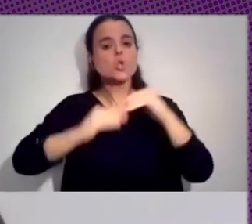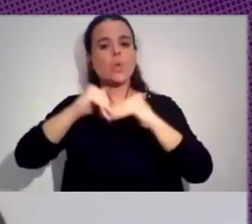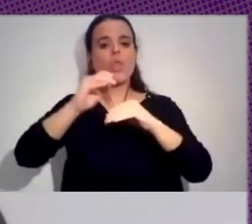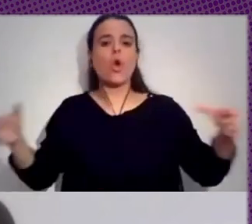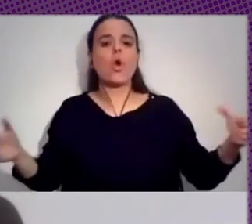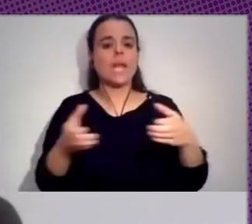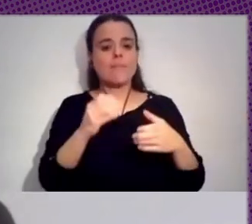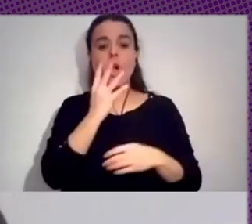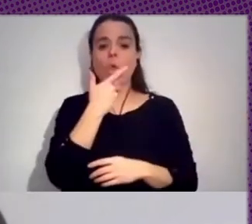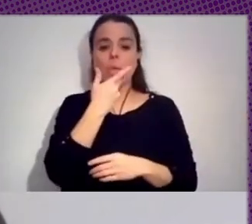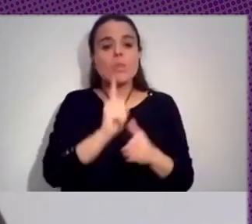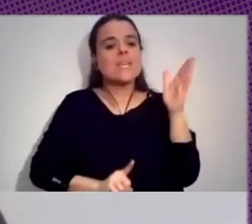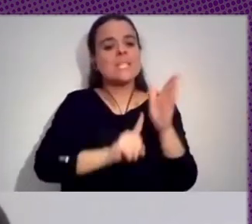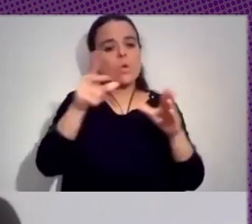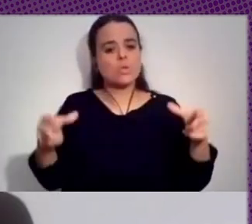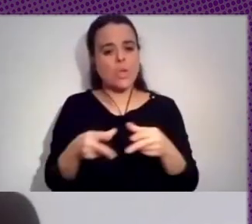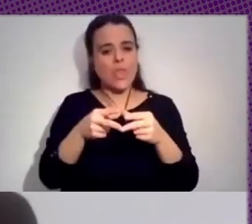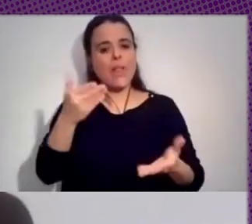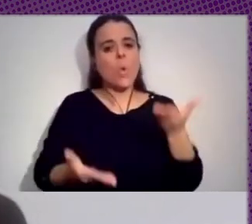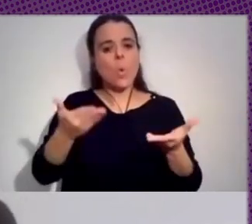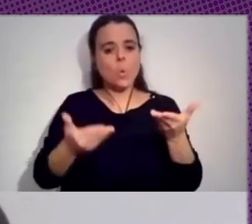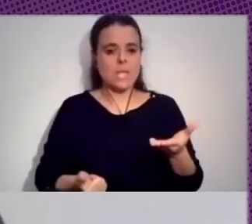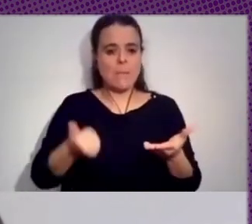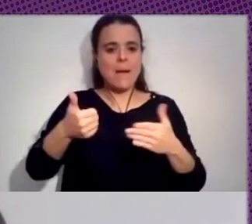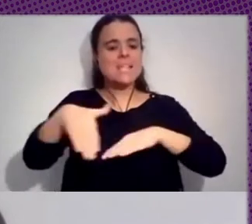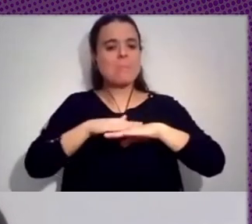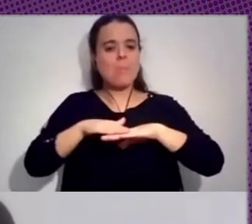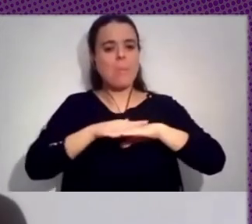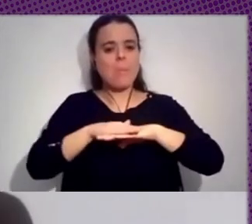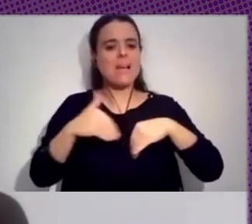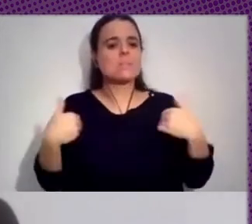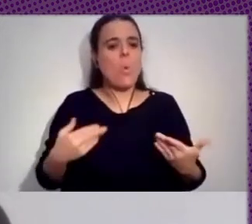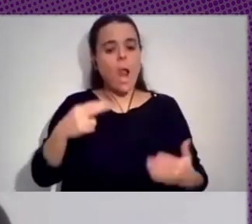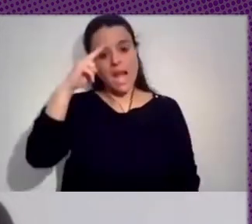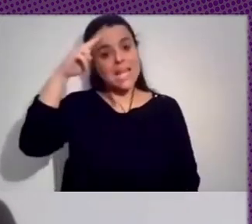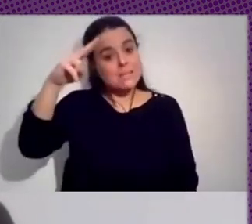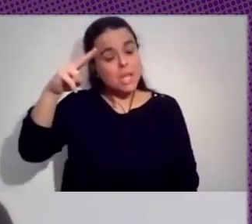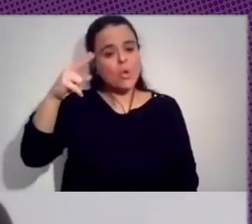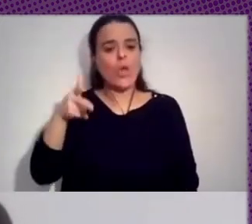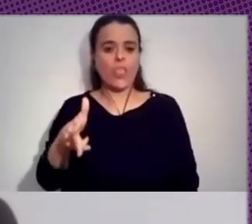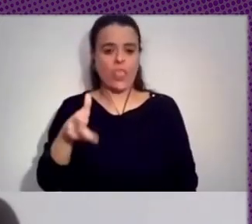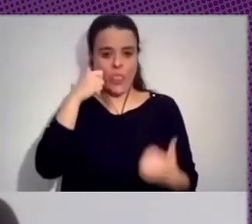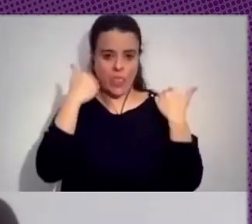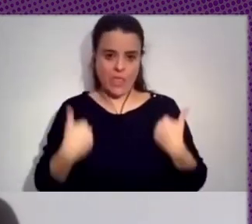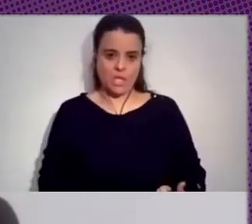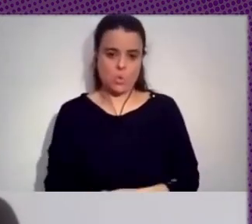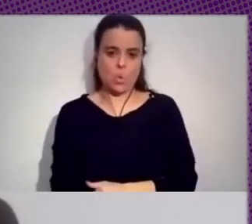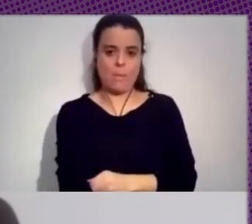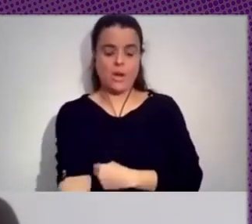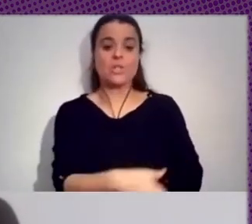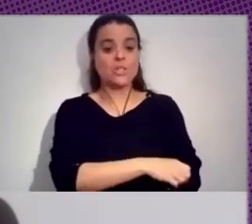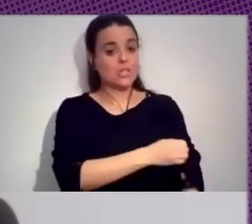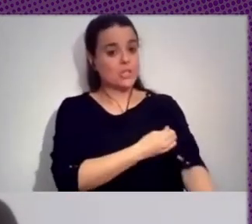desarrollo de una sociedad más justa basada en el respeto y en el avance de los derechos humanos. Por lo tanto, bueno, suena súper bien,